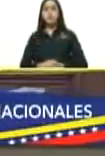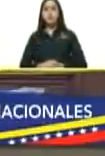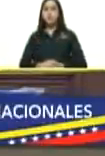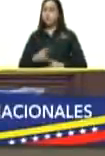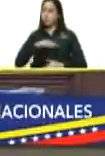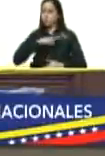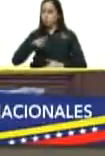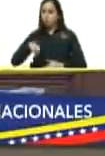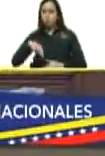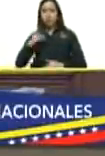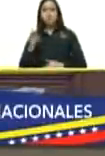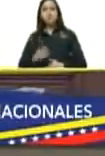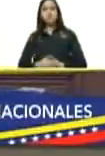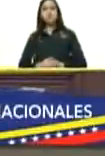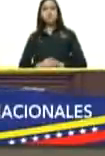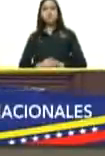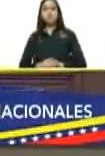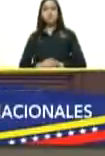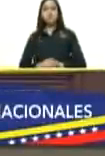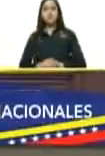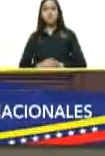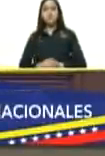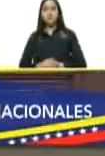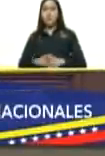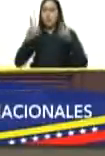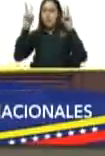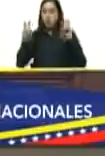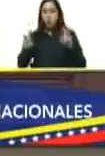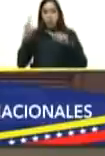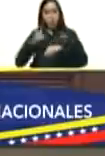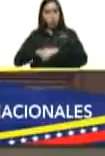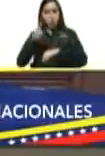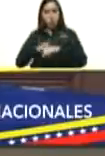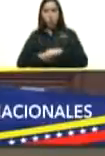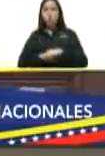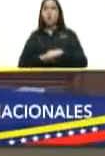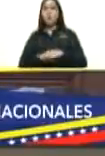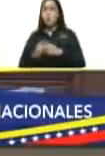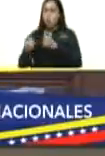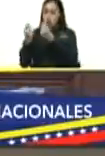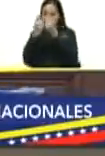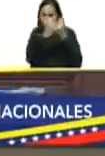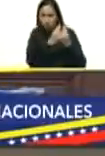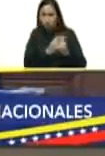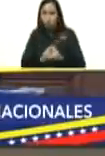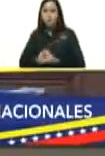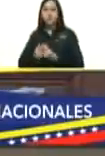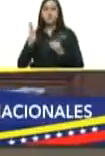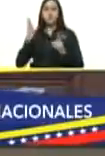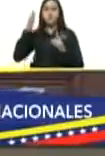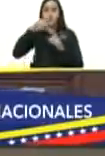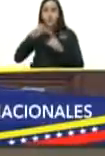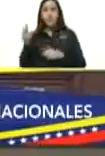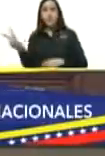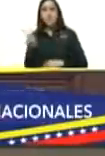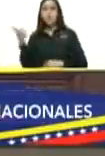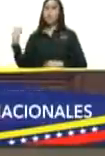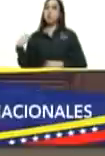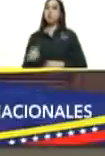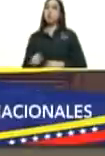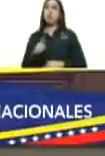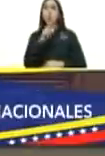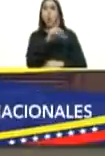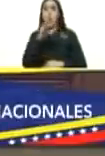eso nos ha llevado a un nuevo momento de una nueva economía venezuela tuvo 100